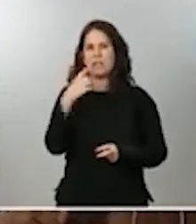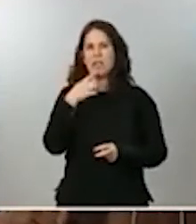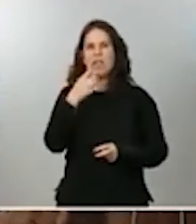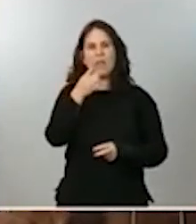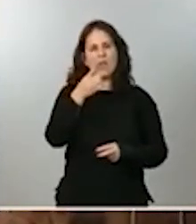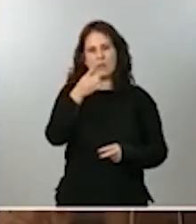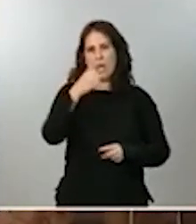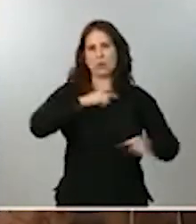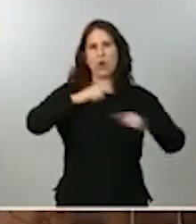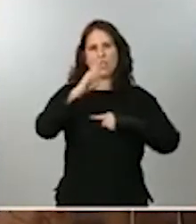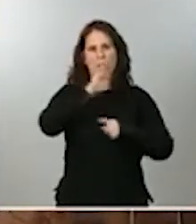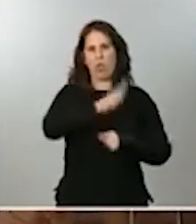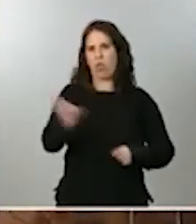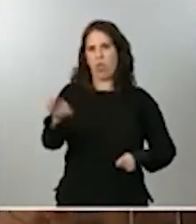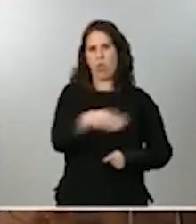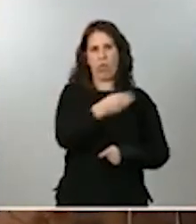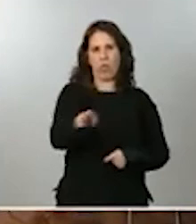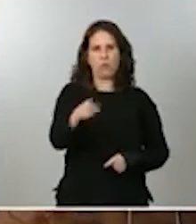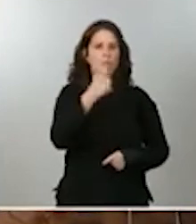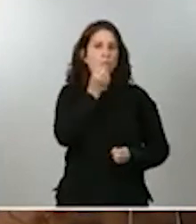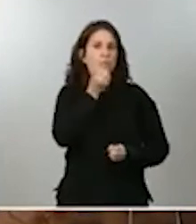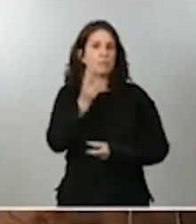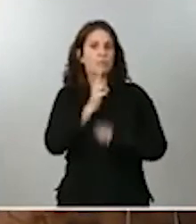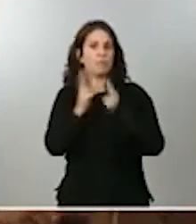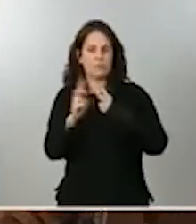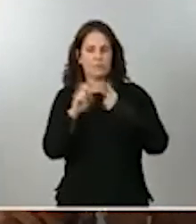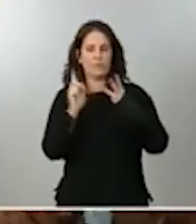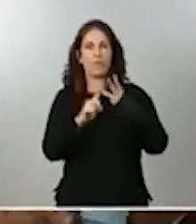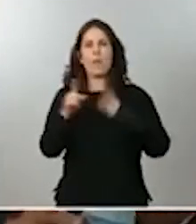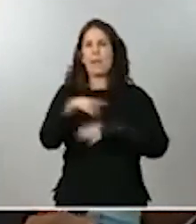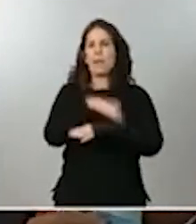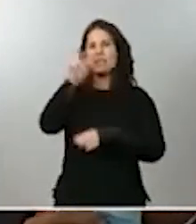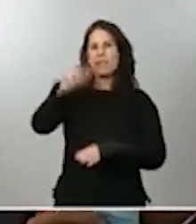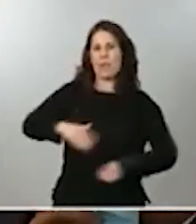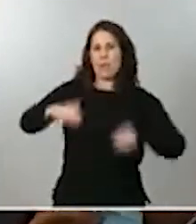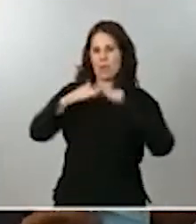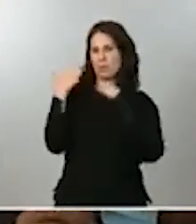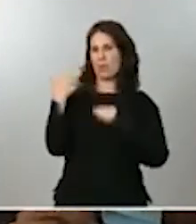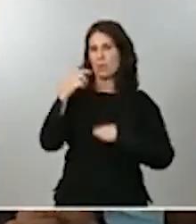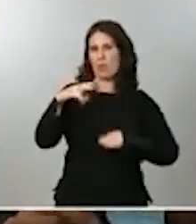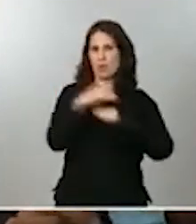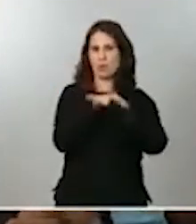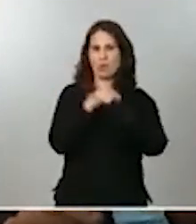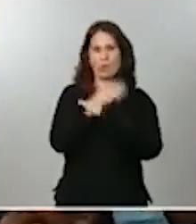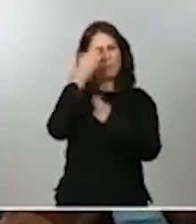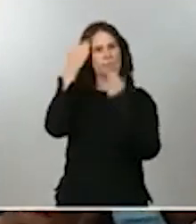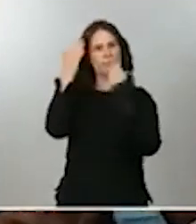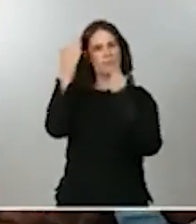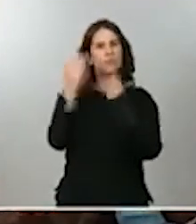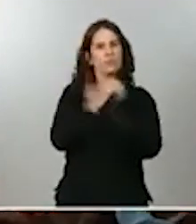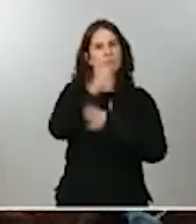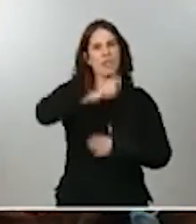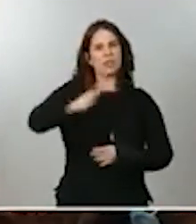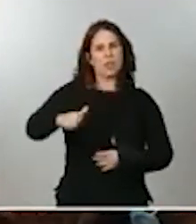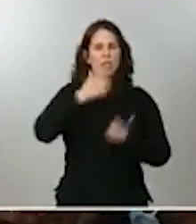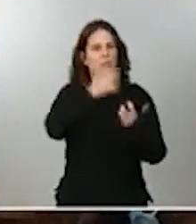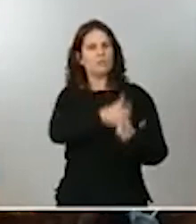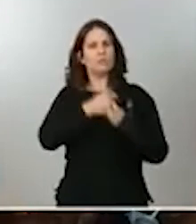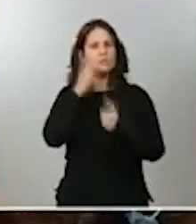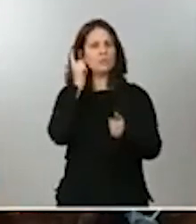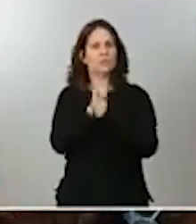Y a la ministra de Igualdad. Ayer hubo un acto muy importante, el 12 de octubre, dedicado a todas las personas que han estado en la primera línea de lucha contra el COVID.